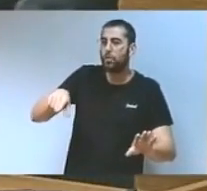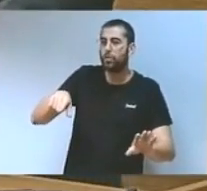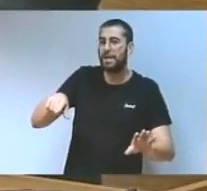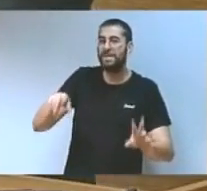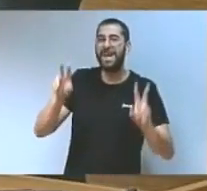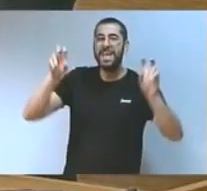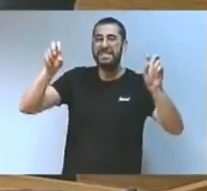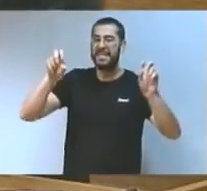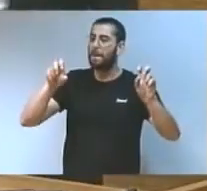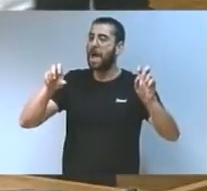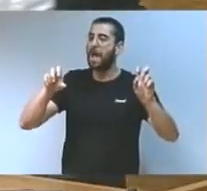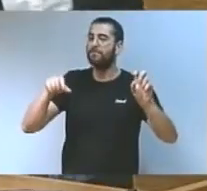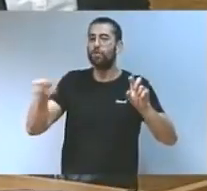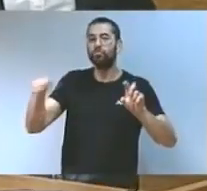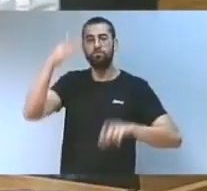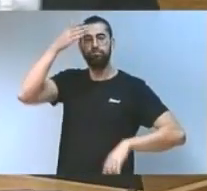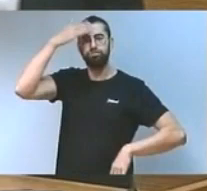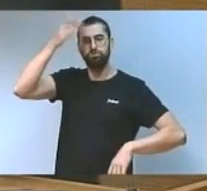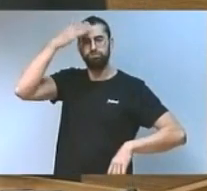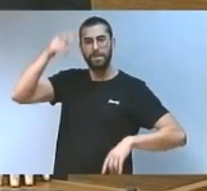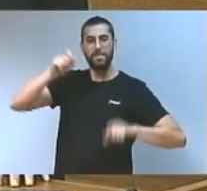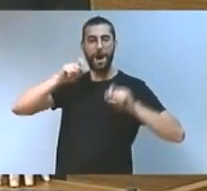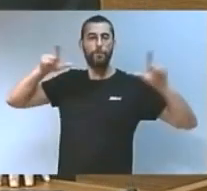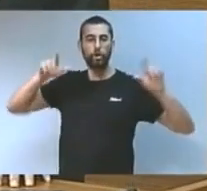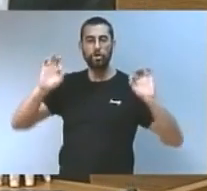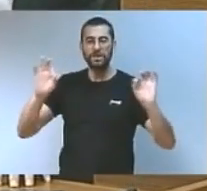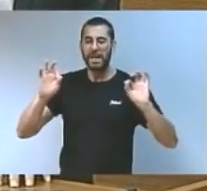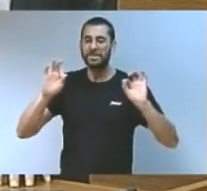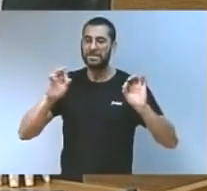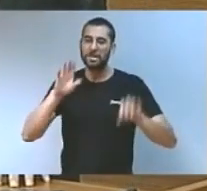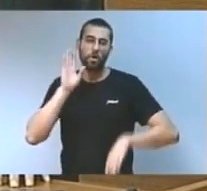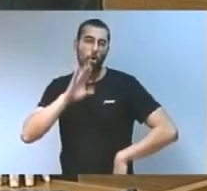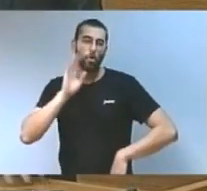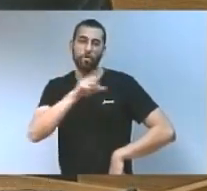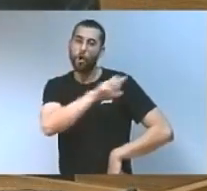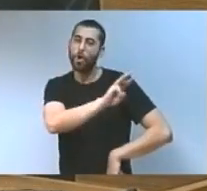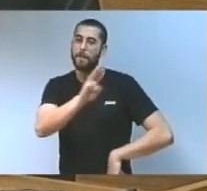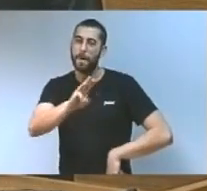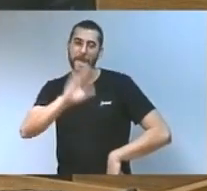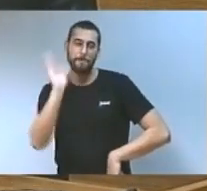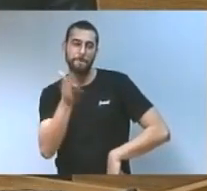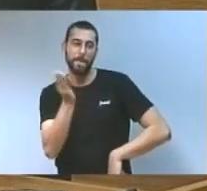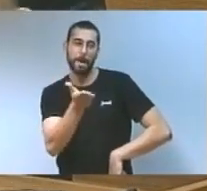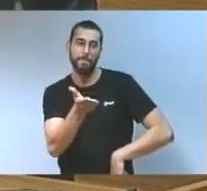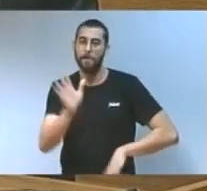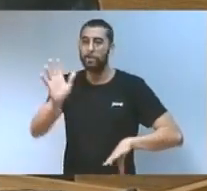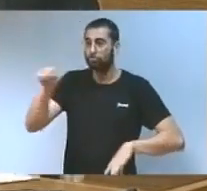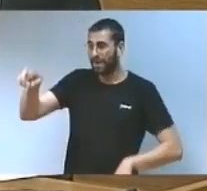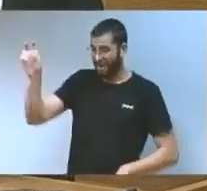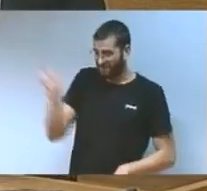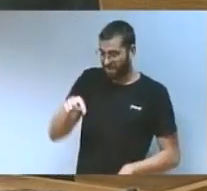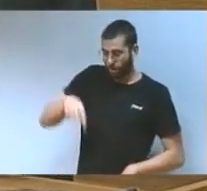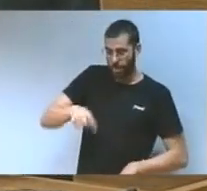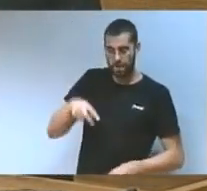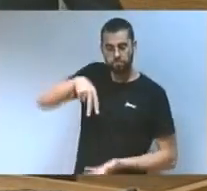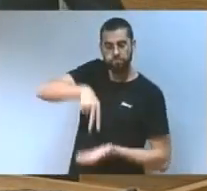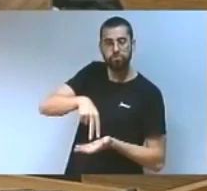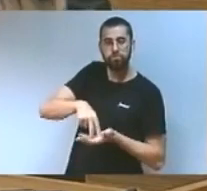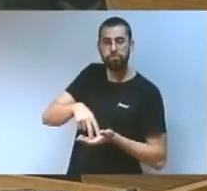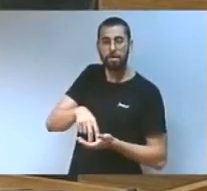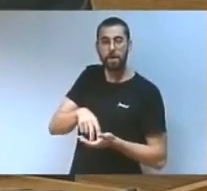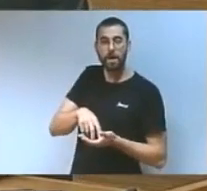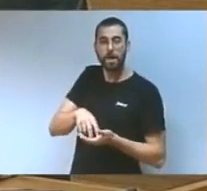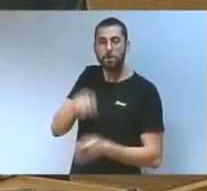del Partido Popular que reventó la comunidad valenciana, pero usted ha subido aquí y ha acusado a un ciudadano públicamente, sin pruebas,